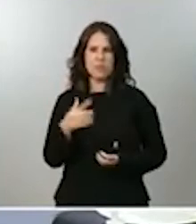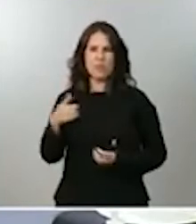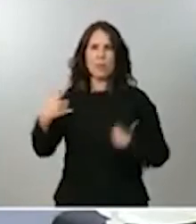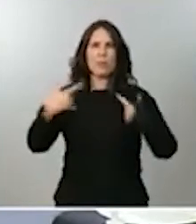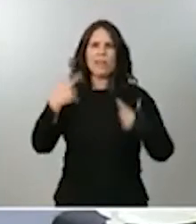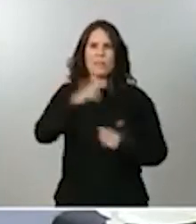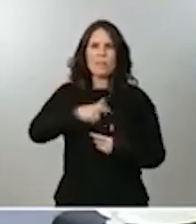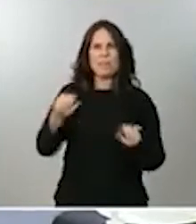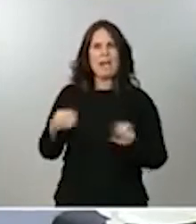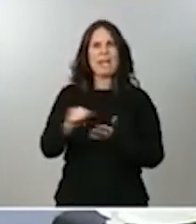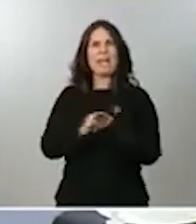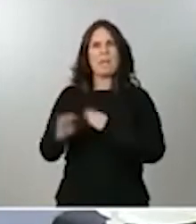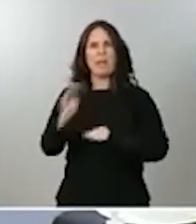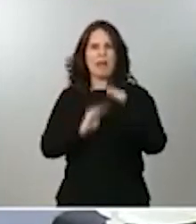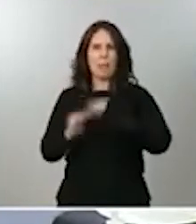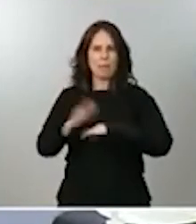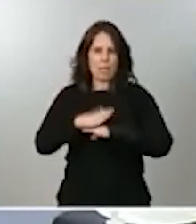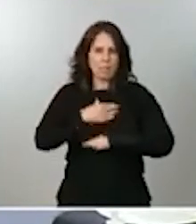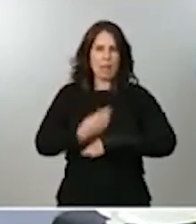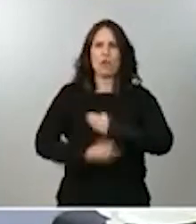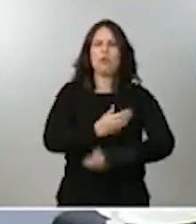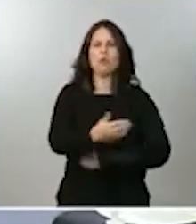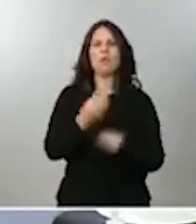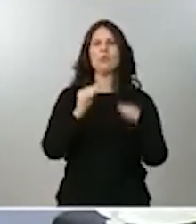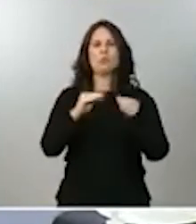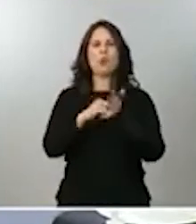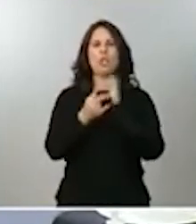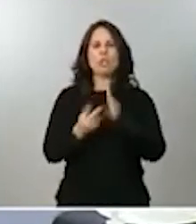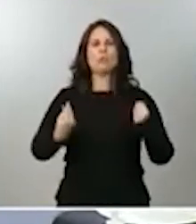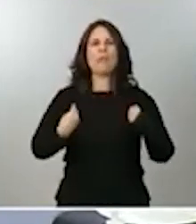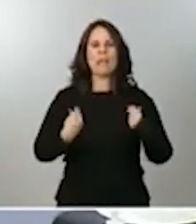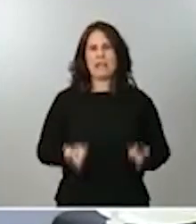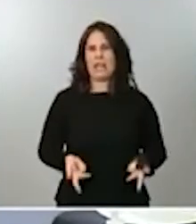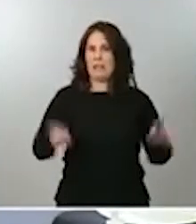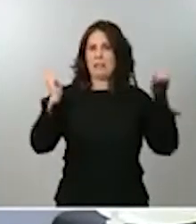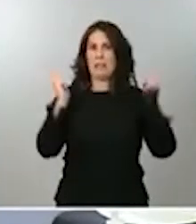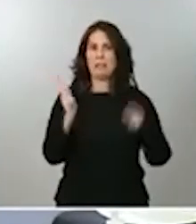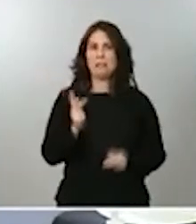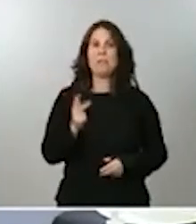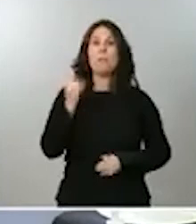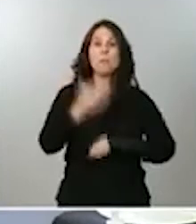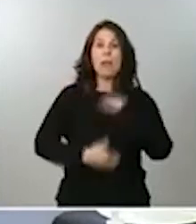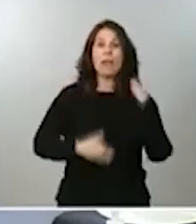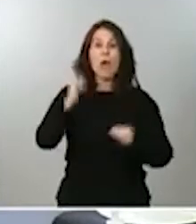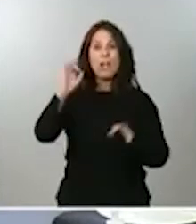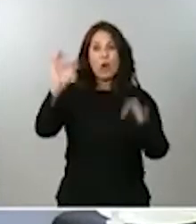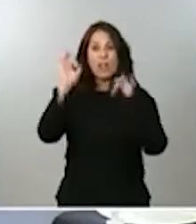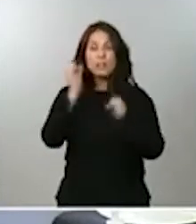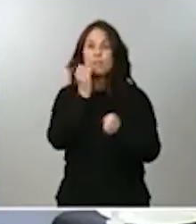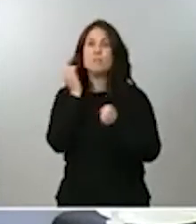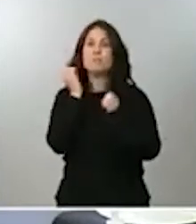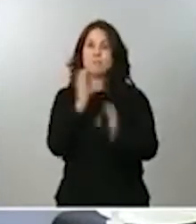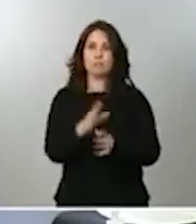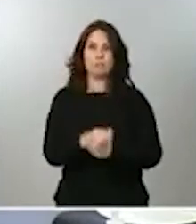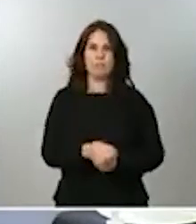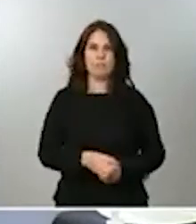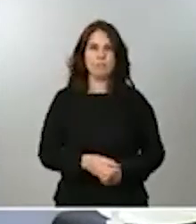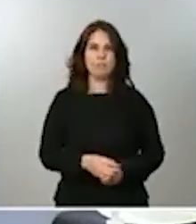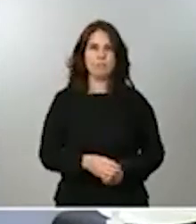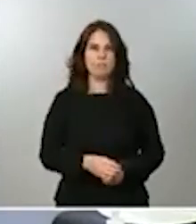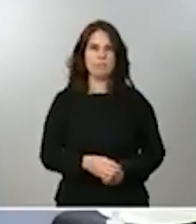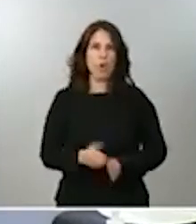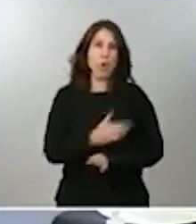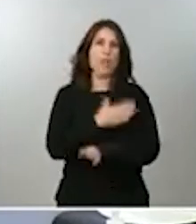seguir desarrollando sus proyectos vitales en libertad. Cuando tengamos algún plazo más concreto se lo haremos saber lo antes posible. la respuesta.